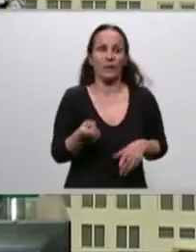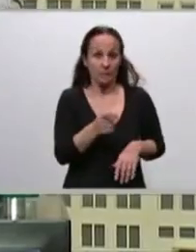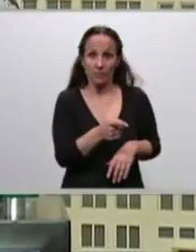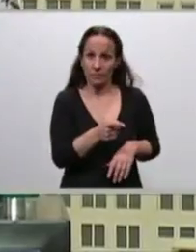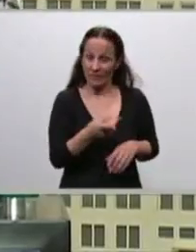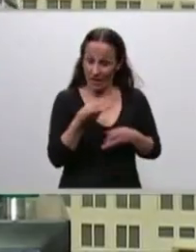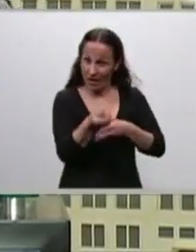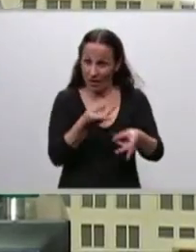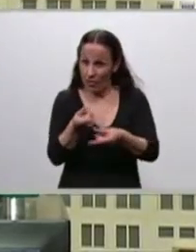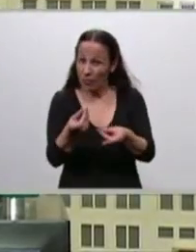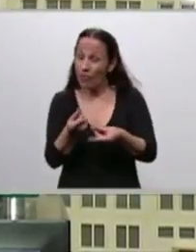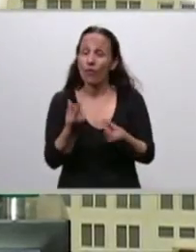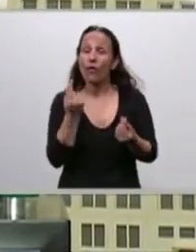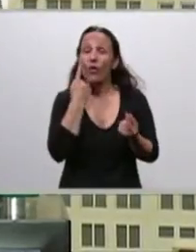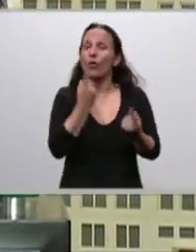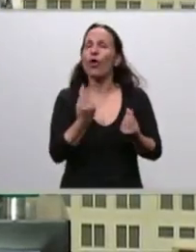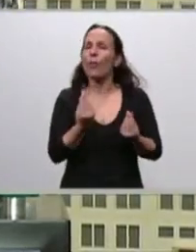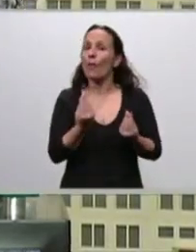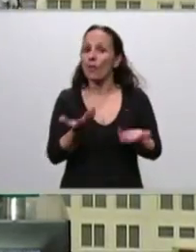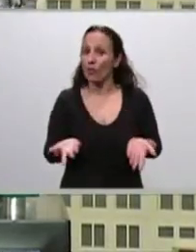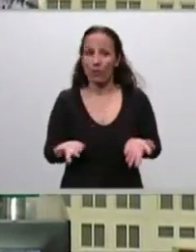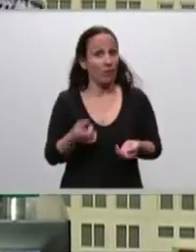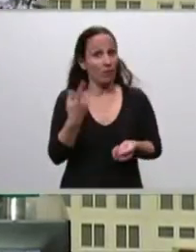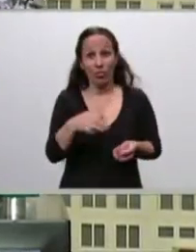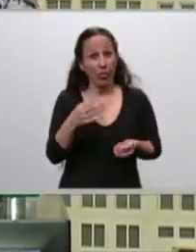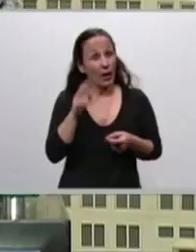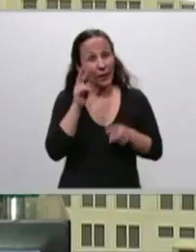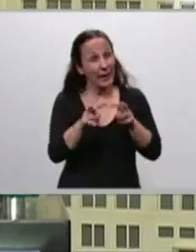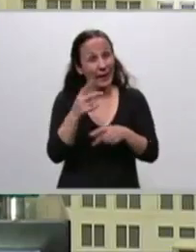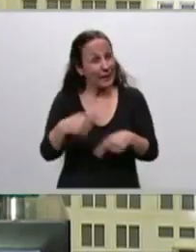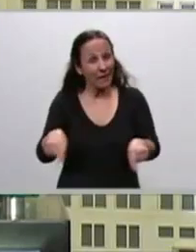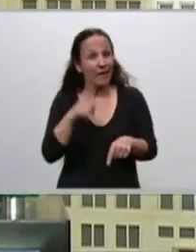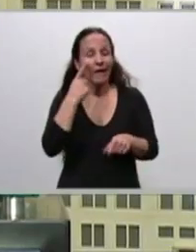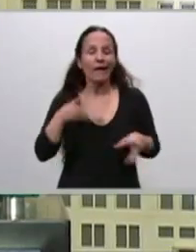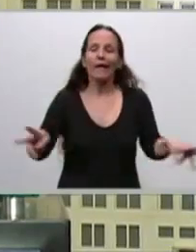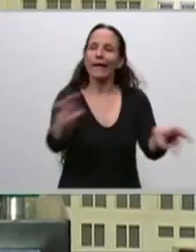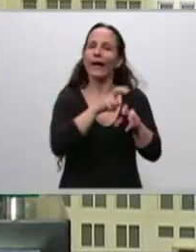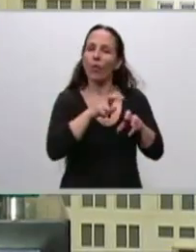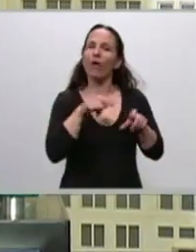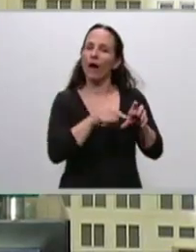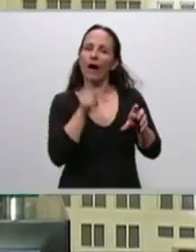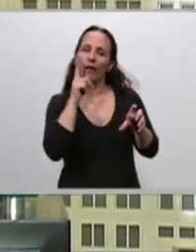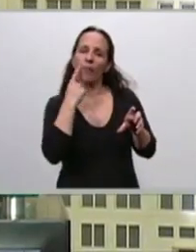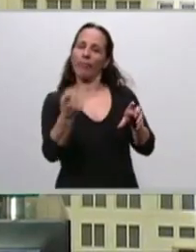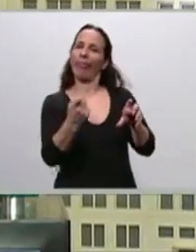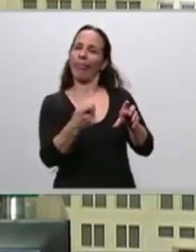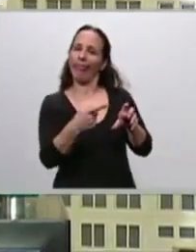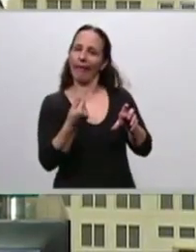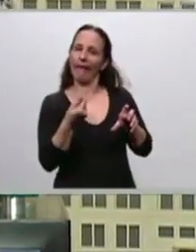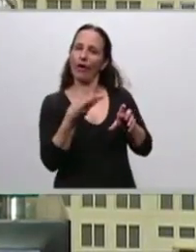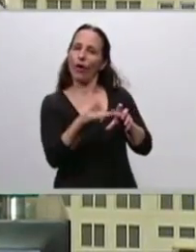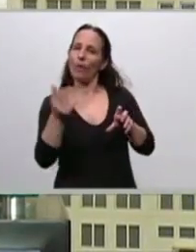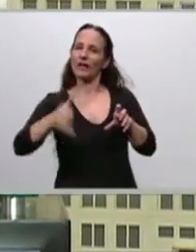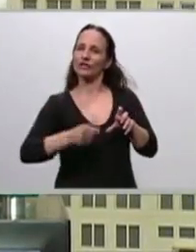consumo se mira objetivamente a través de la recaudación. Acá no hay mentiras. Y la